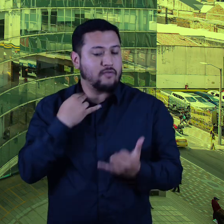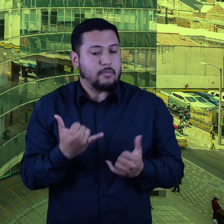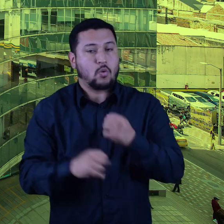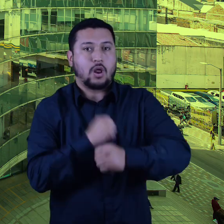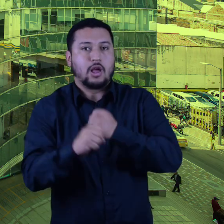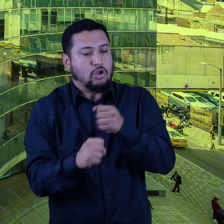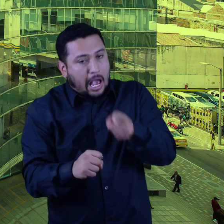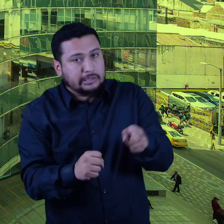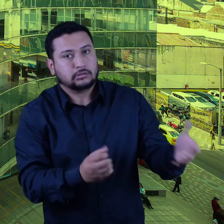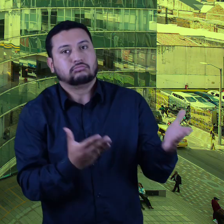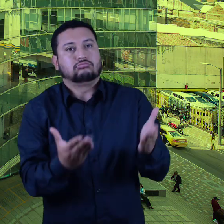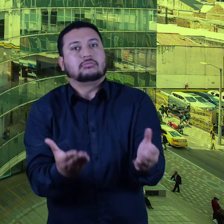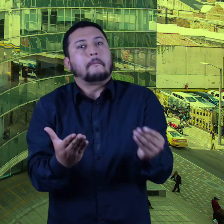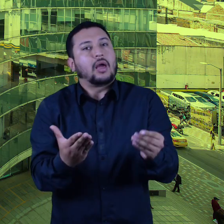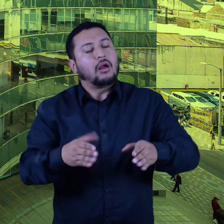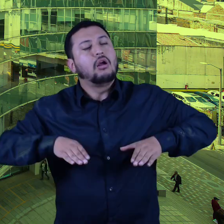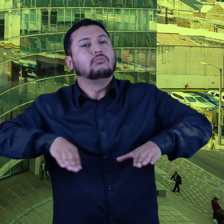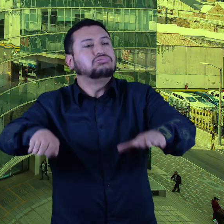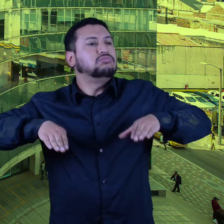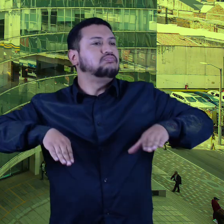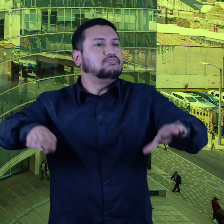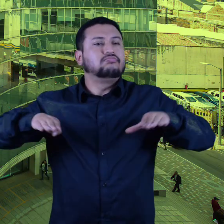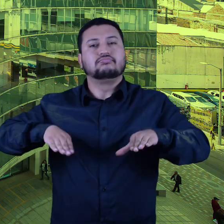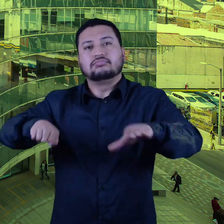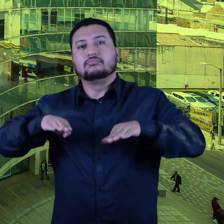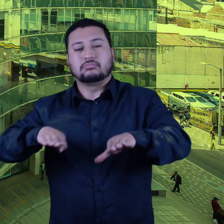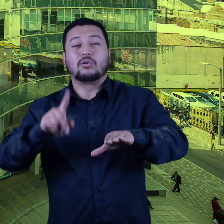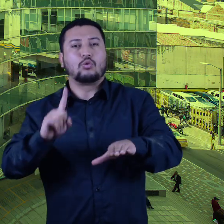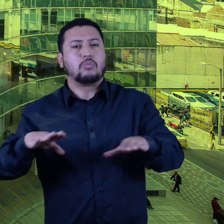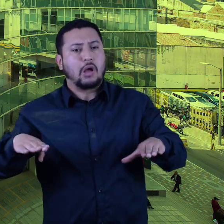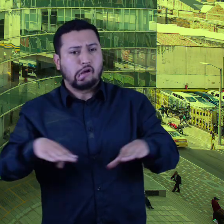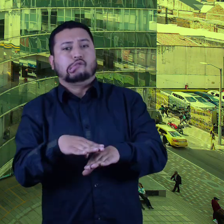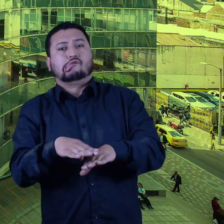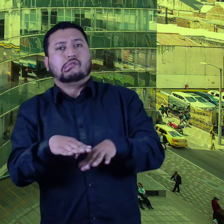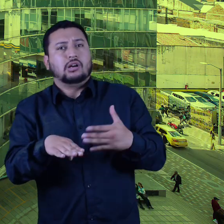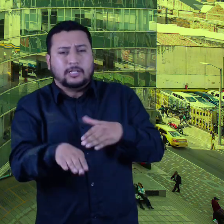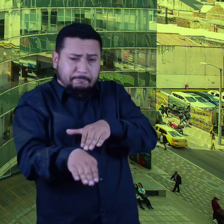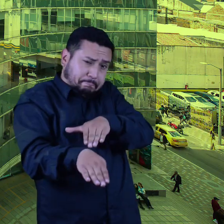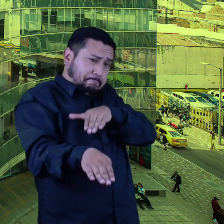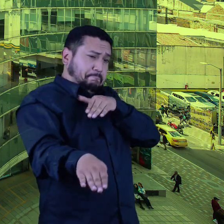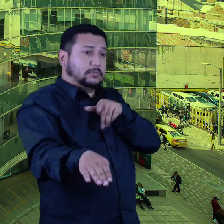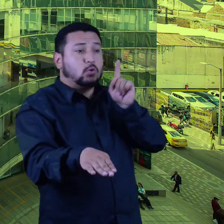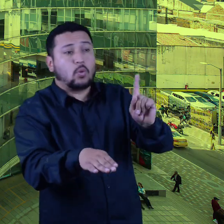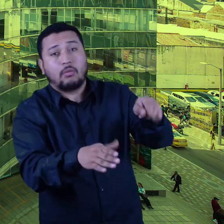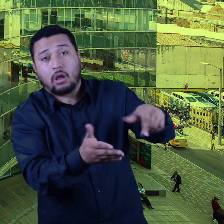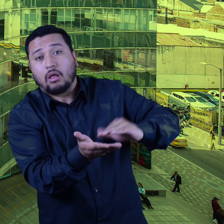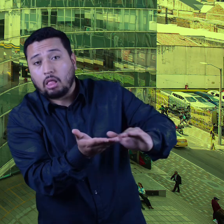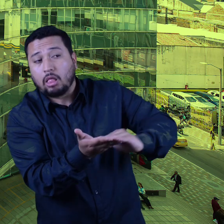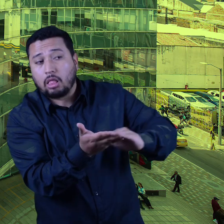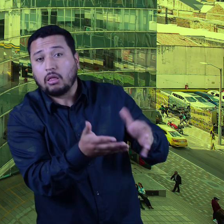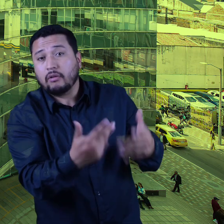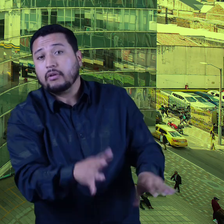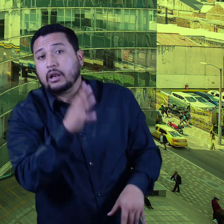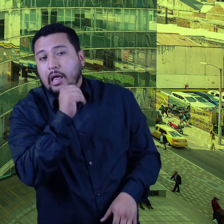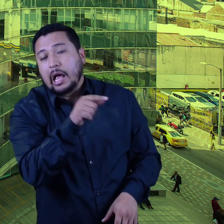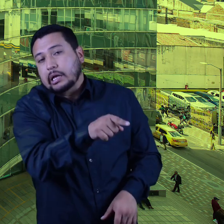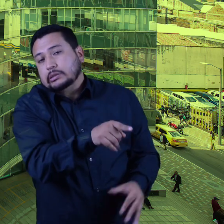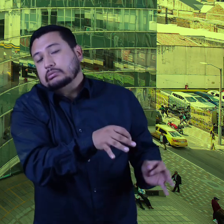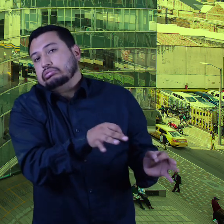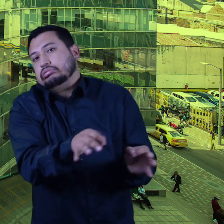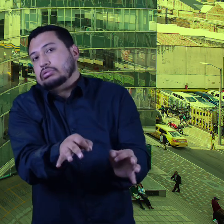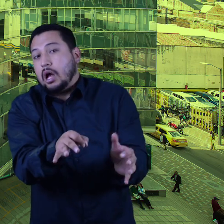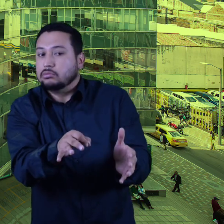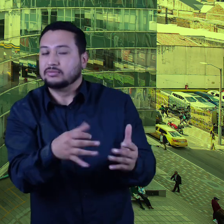podremos ampliar la capacidad de la Autopista Norte que se redujo por cuenta de esas obras que nunca se han terminado, entonces es clave. Y además, Orlando,